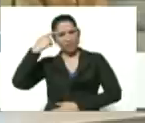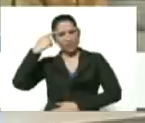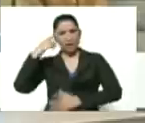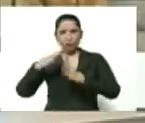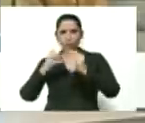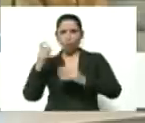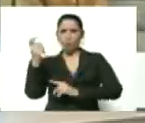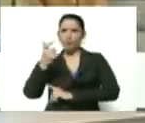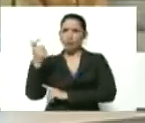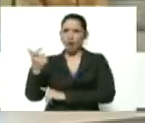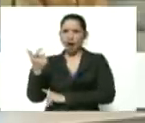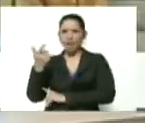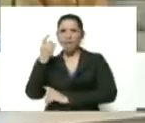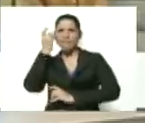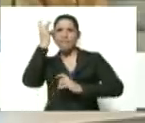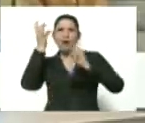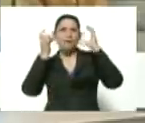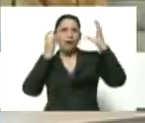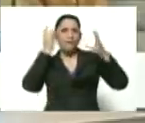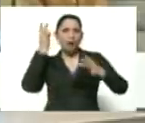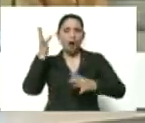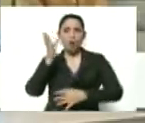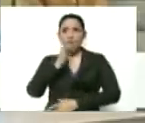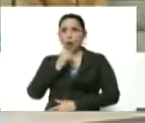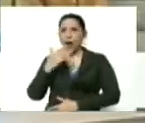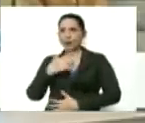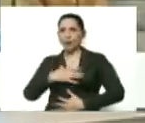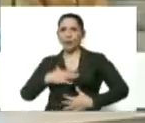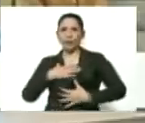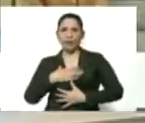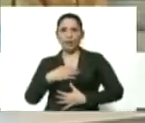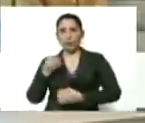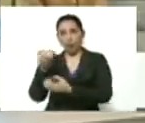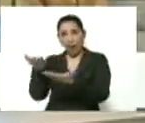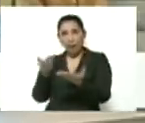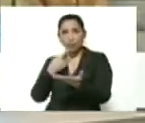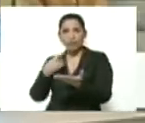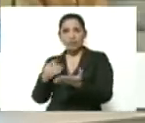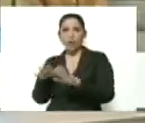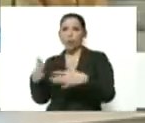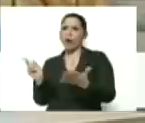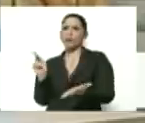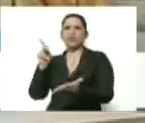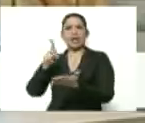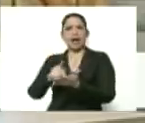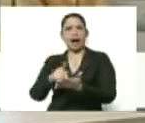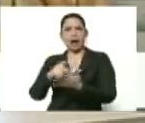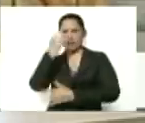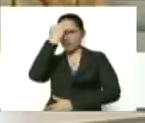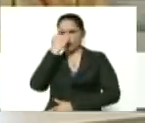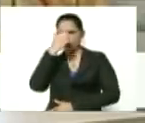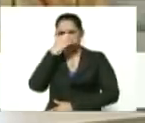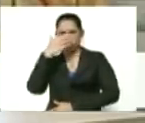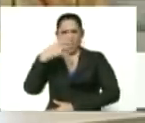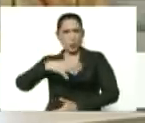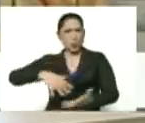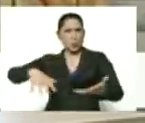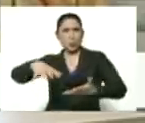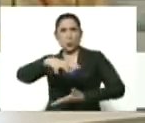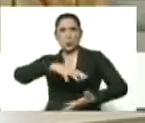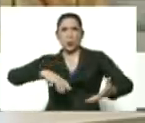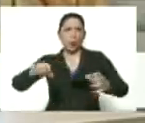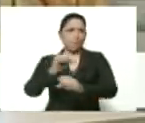buscaba crear el descontento porque ellos decían que cuando llegaran los mercenarios iba a haber un descontento